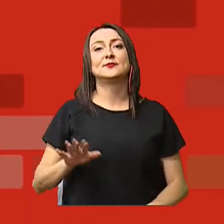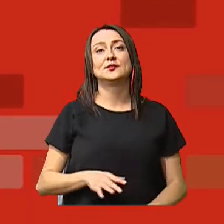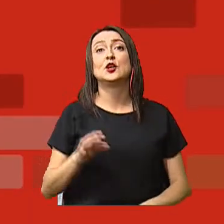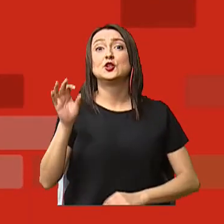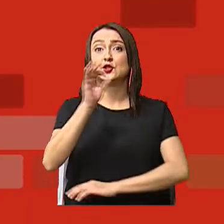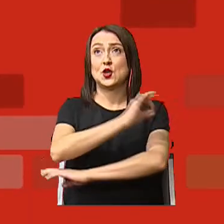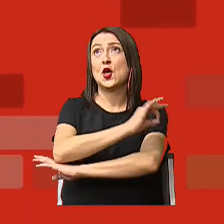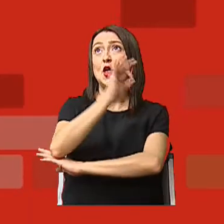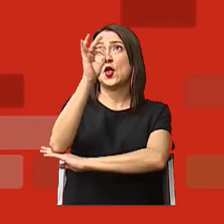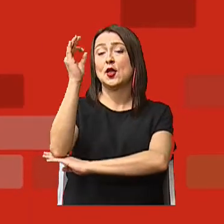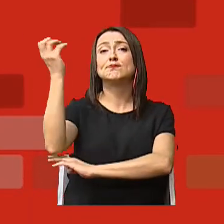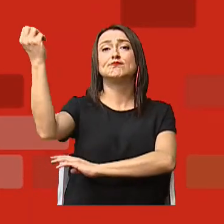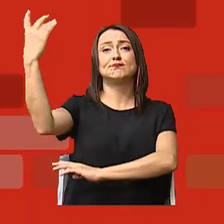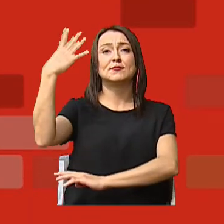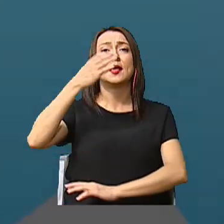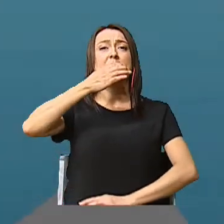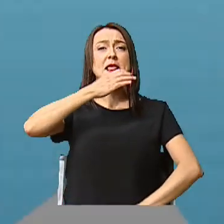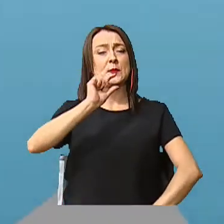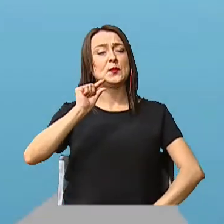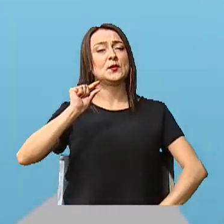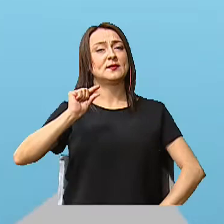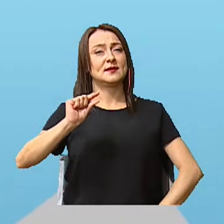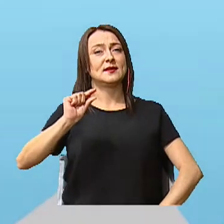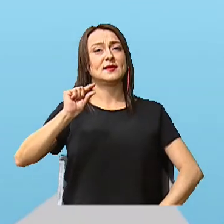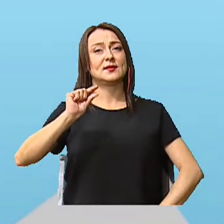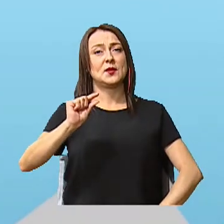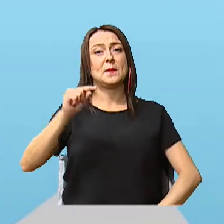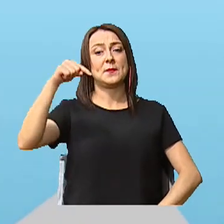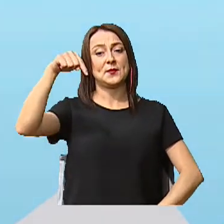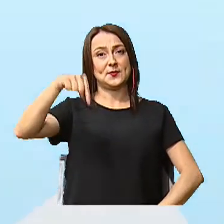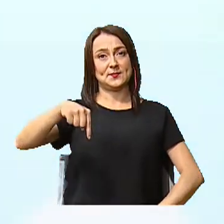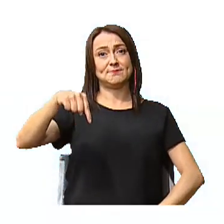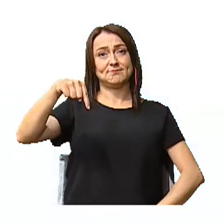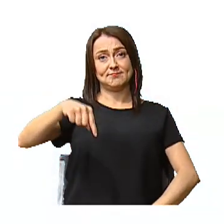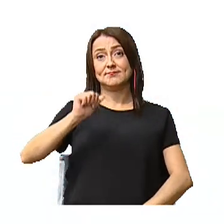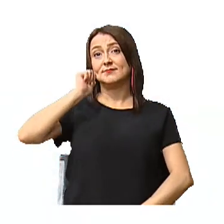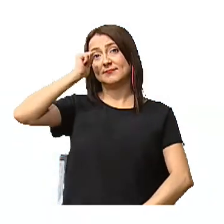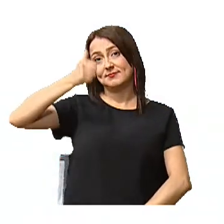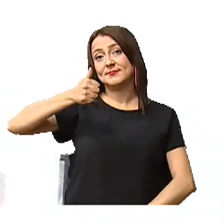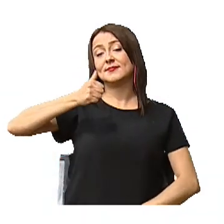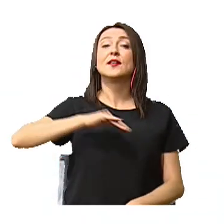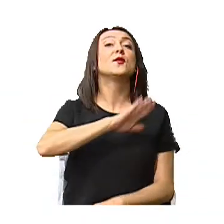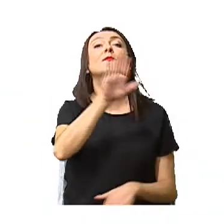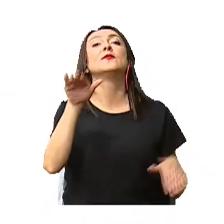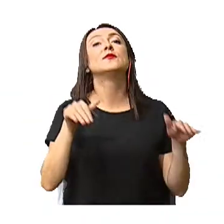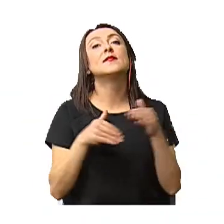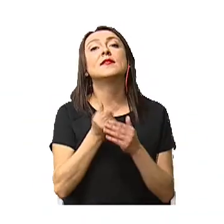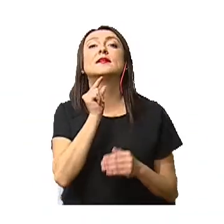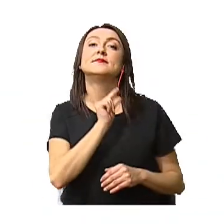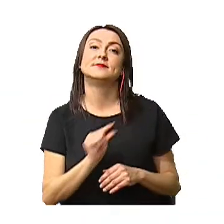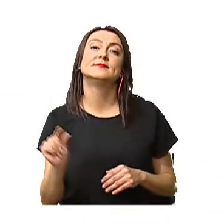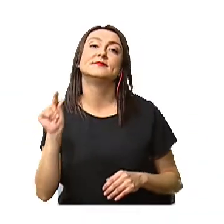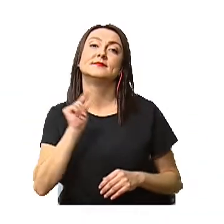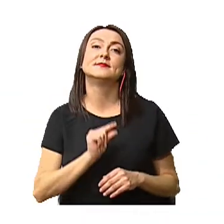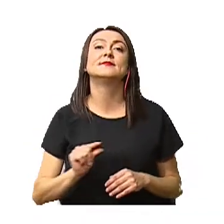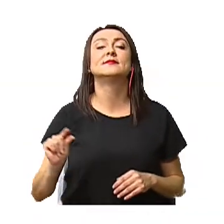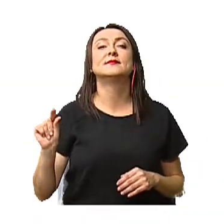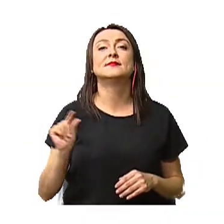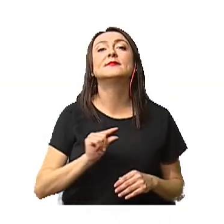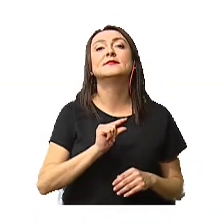solecito, caliéntame un poquito por hoy Por mañana, por toda la